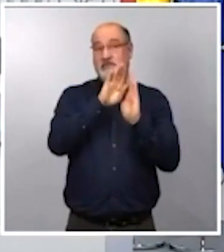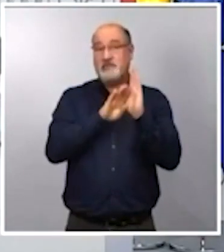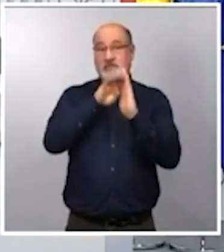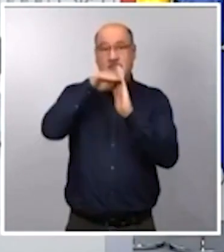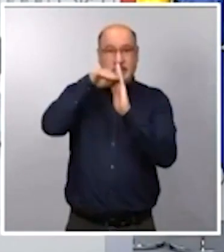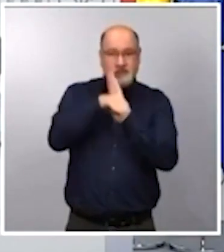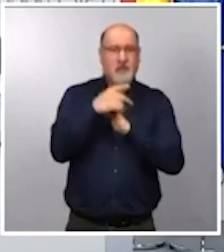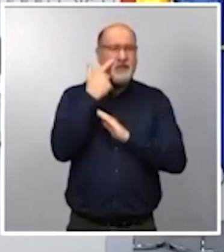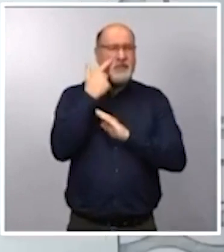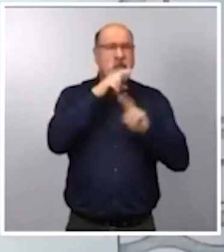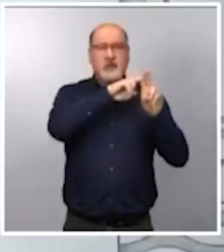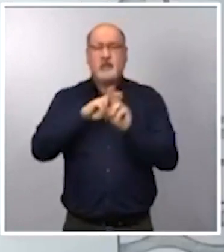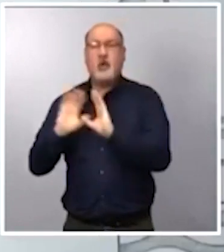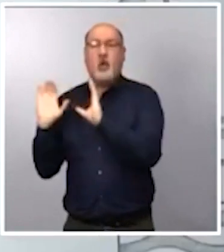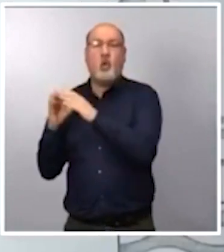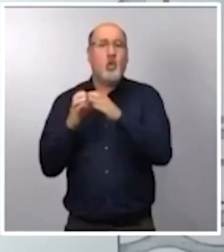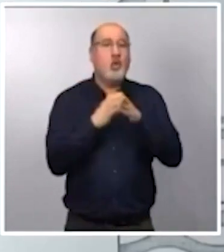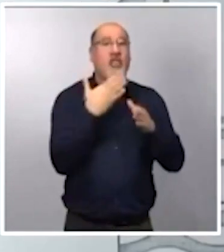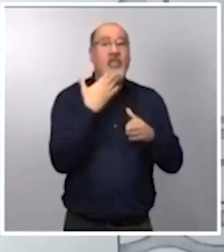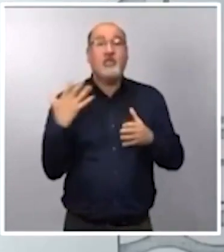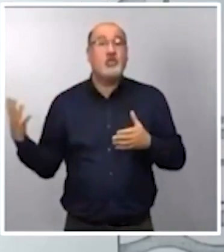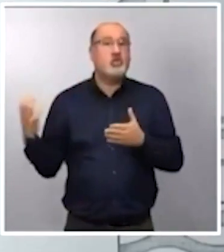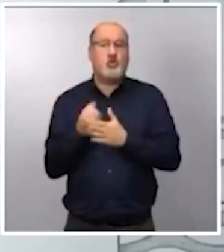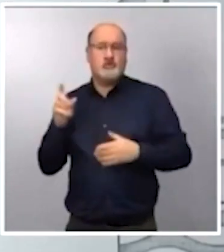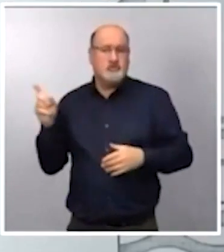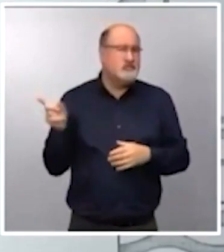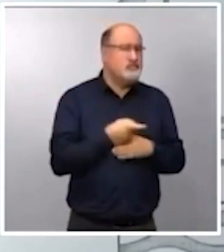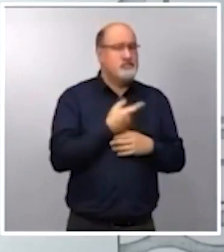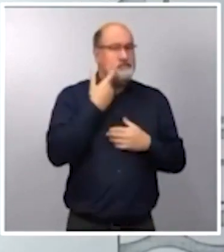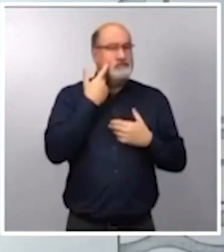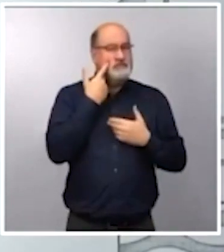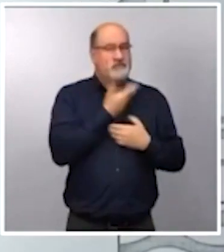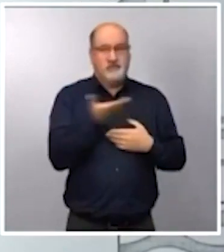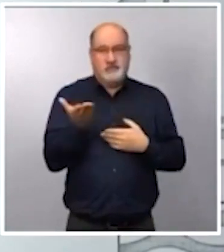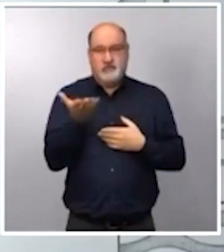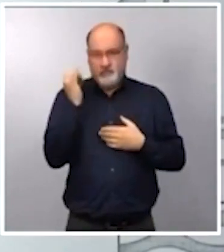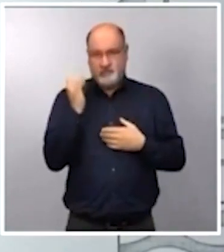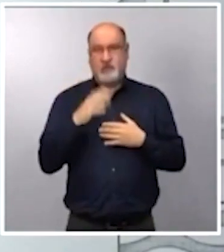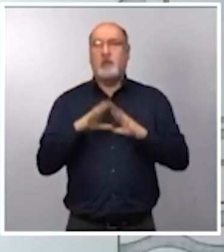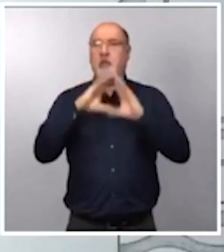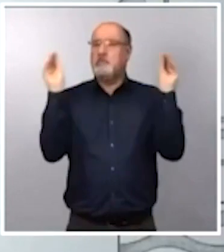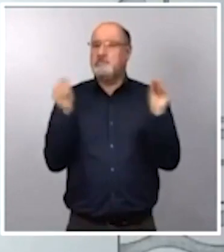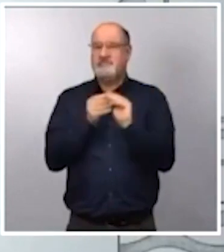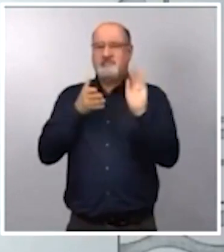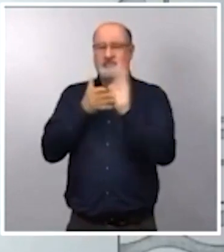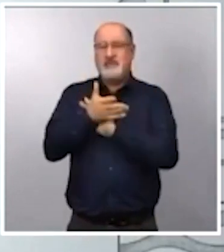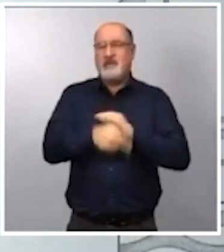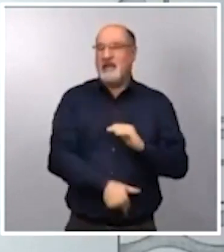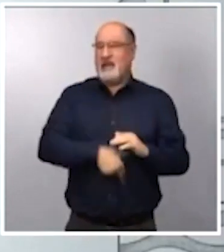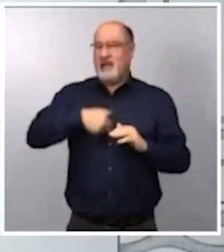en todos los grupos de edad. Pero, para contextualizar también y tener la dimensión precisa de esta situación